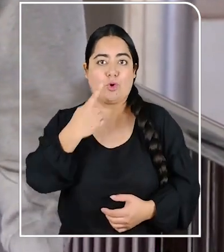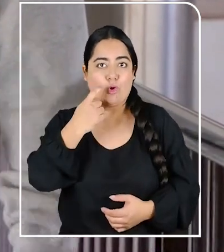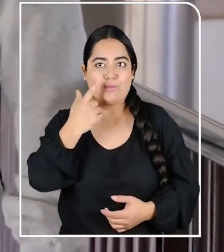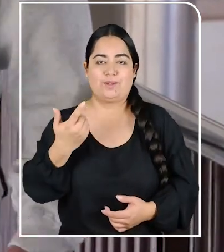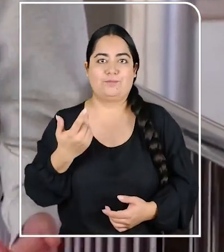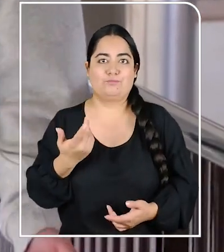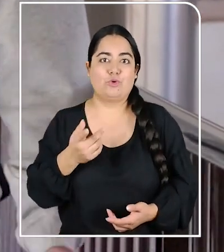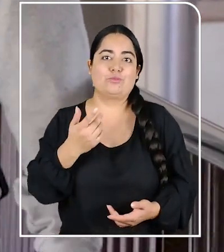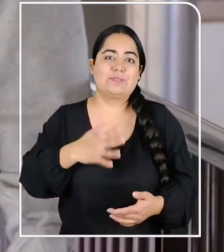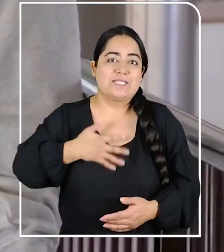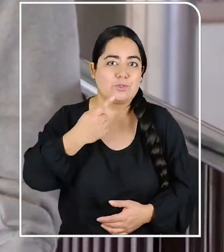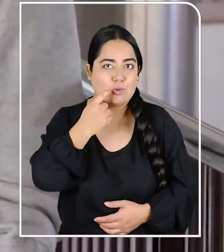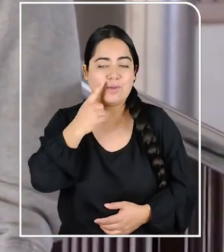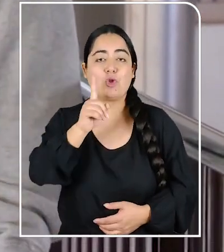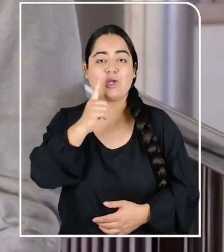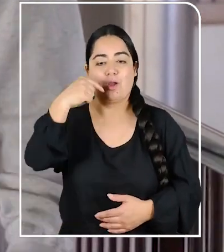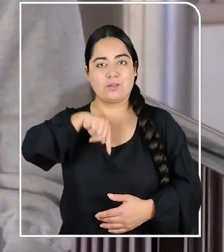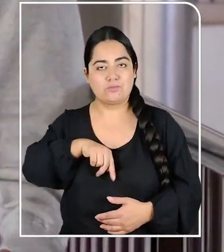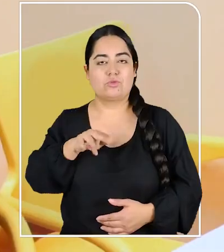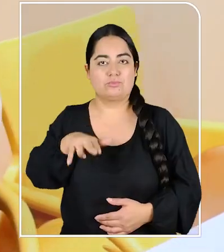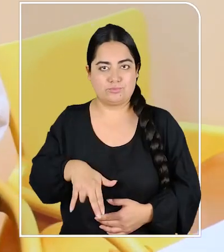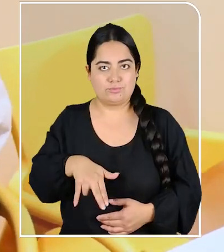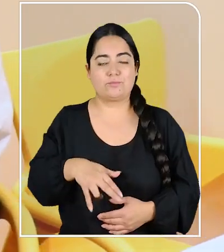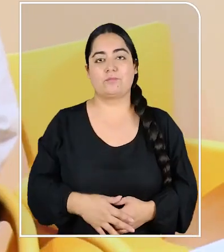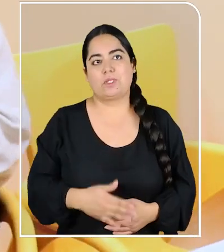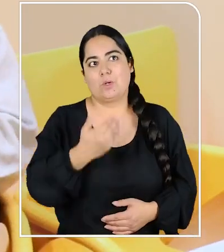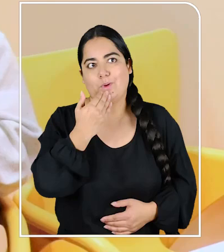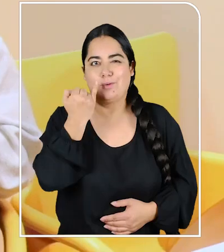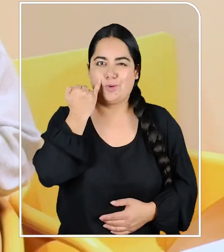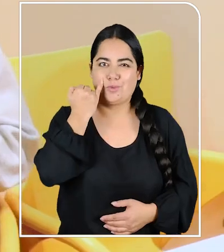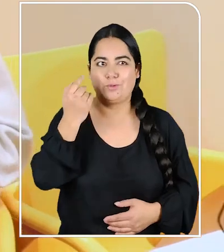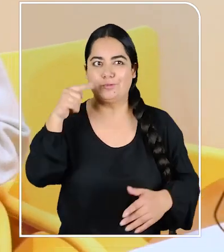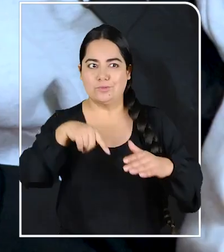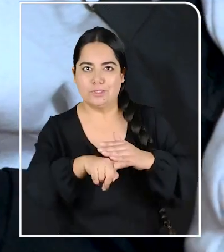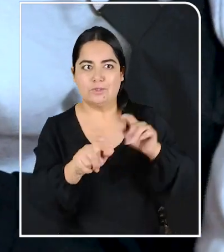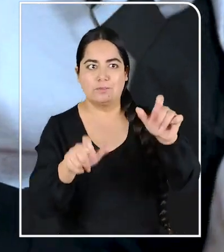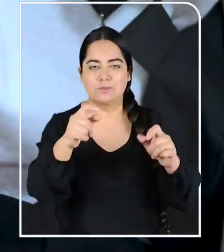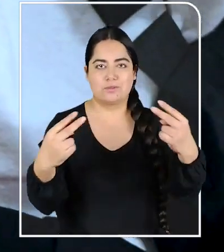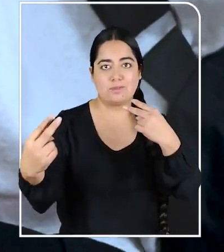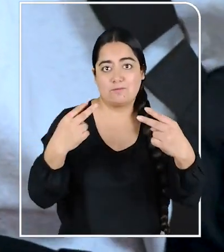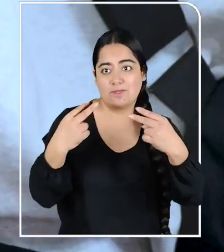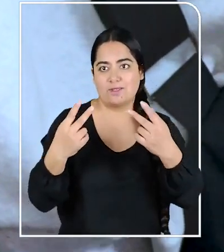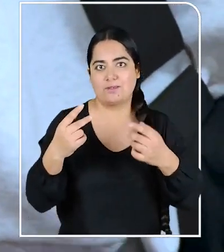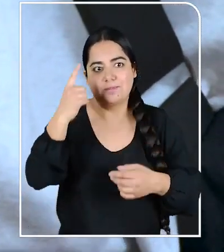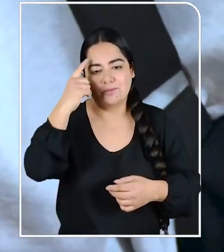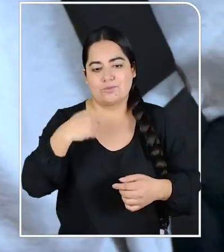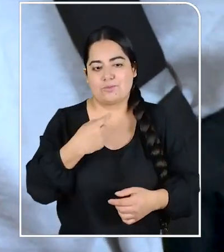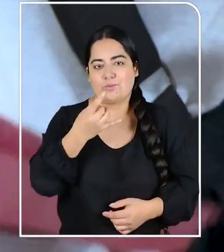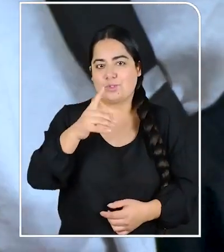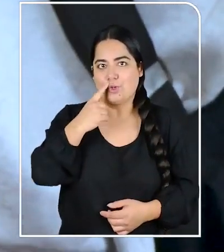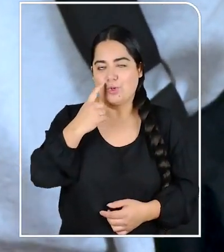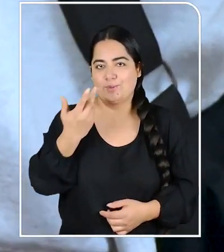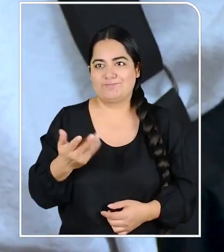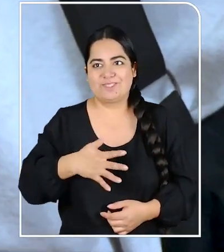soy hombre. Visualmente soy un hombre, me siento un hombre, pero tengo aparato reproductor femenino. Igual es incómodo cuando llego y la gente me mira porque